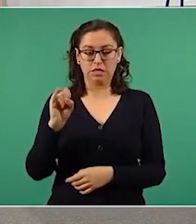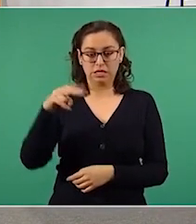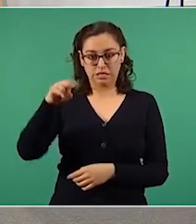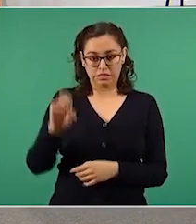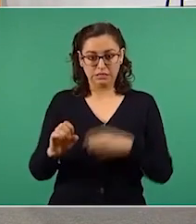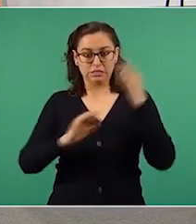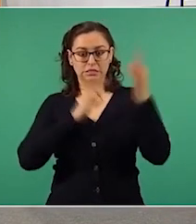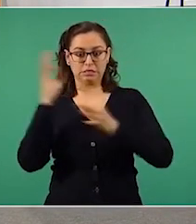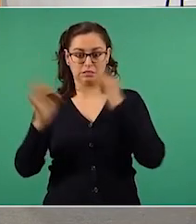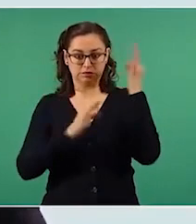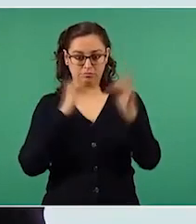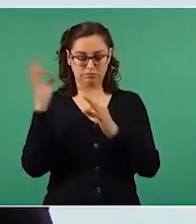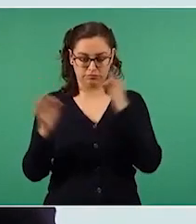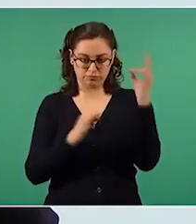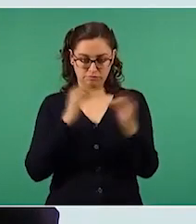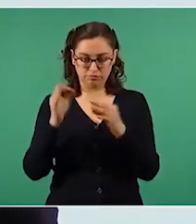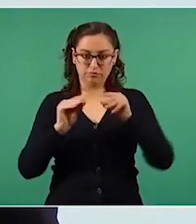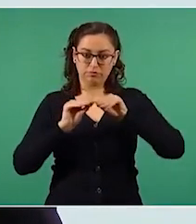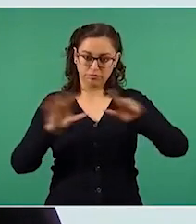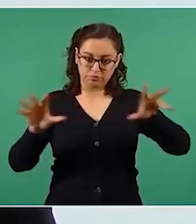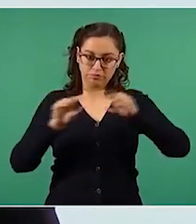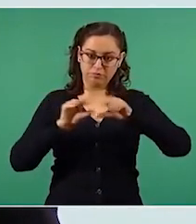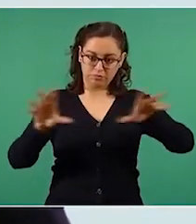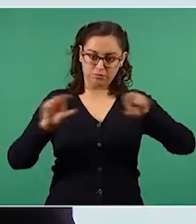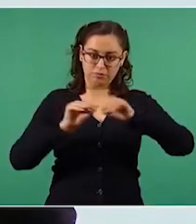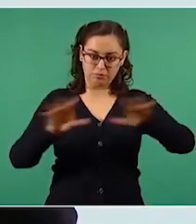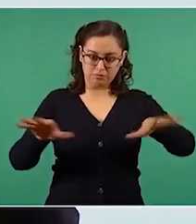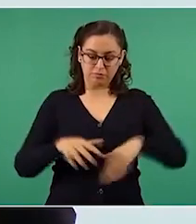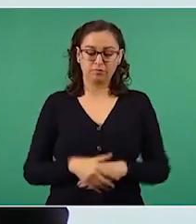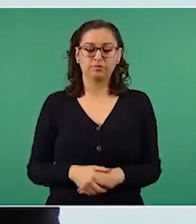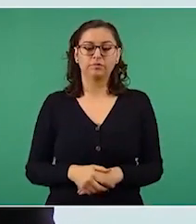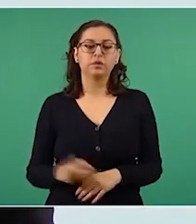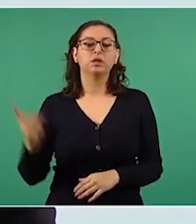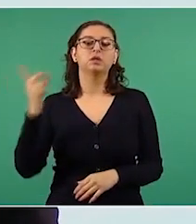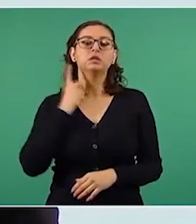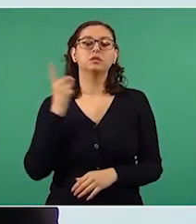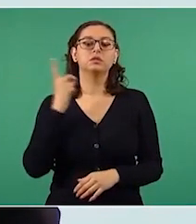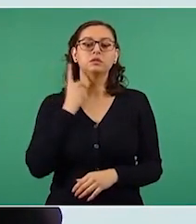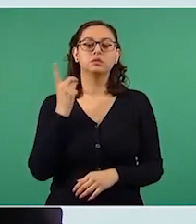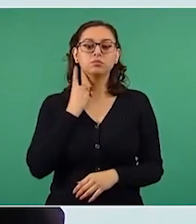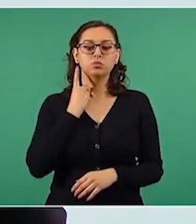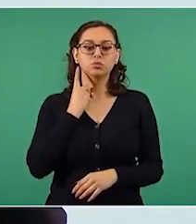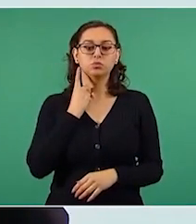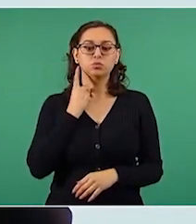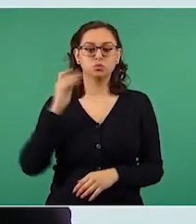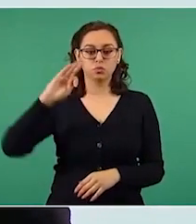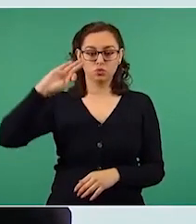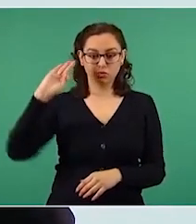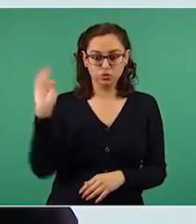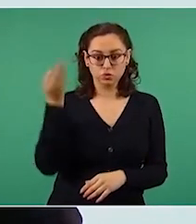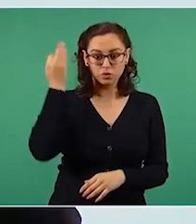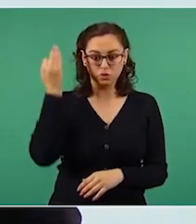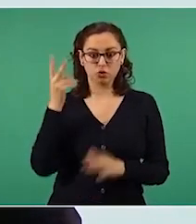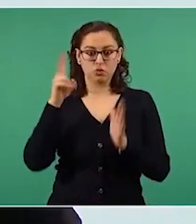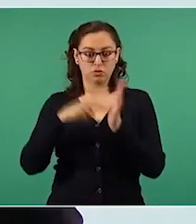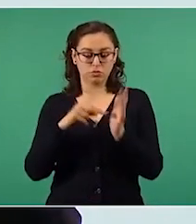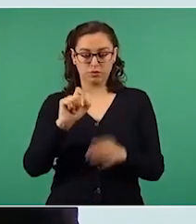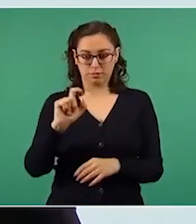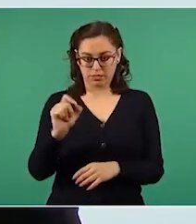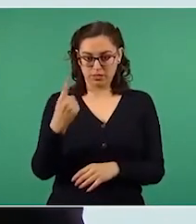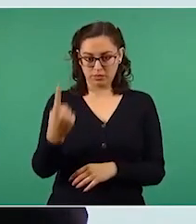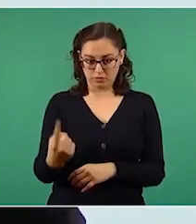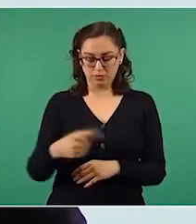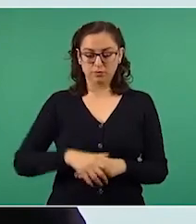INE sobre noticias del proceso electoral en la campaña de diputados federales de 2021.